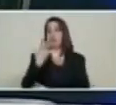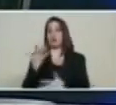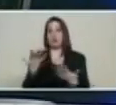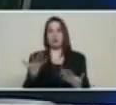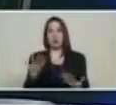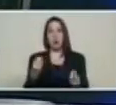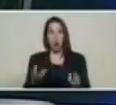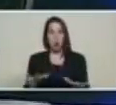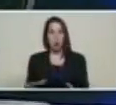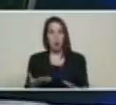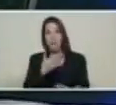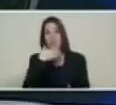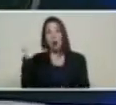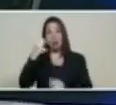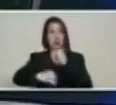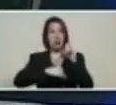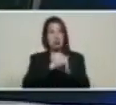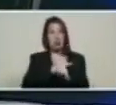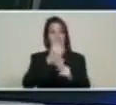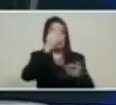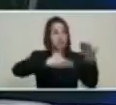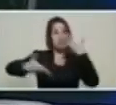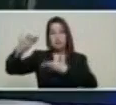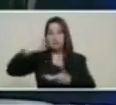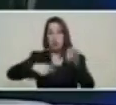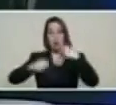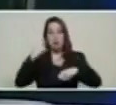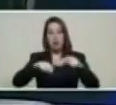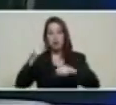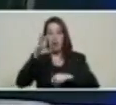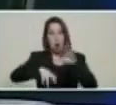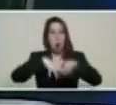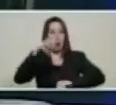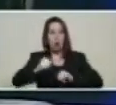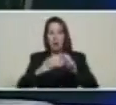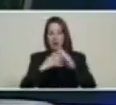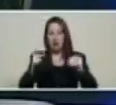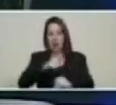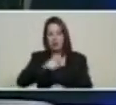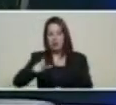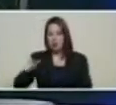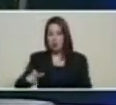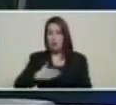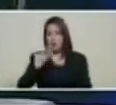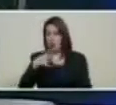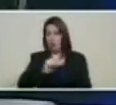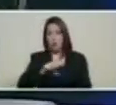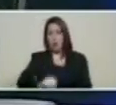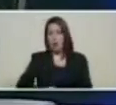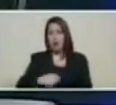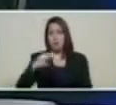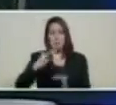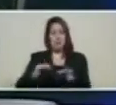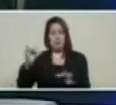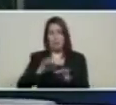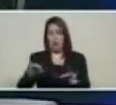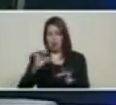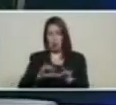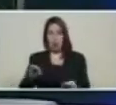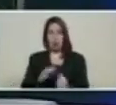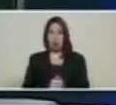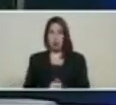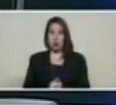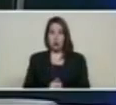Y lo más importante, lo que usted dice, la posibilidad de acceso de todos los ciudadanos y de todas las ciudadanas que encuentren en el Petro